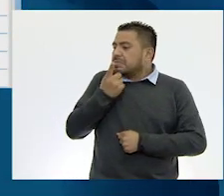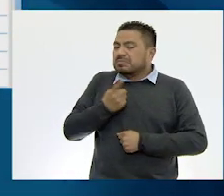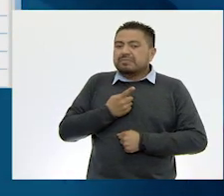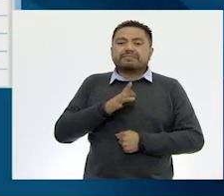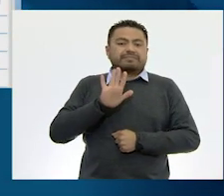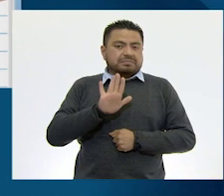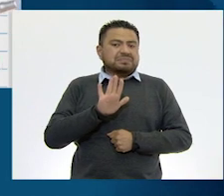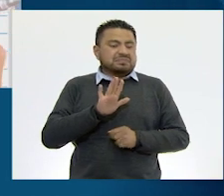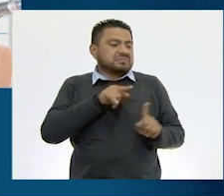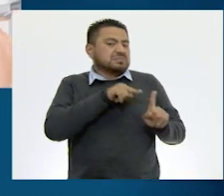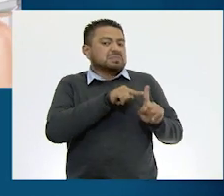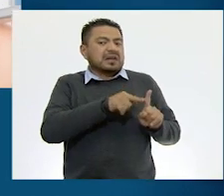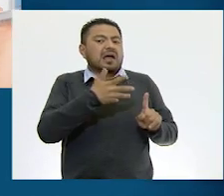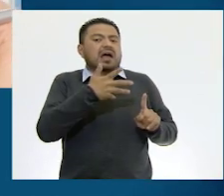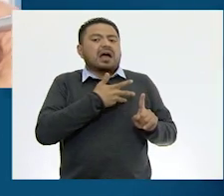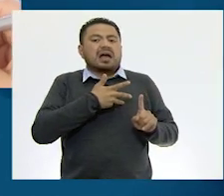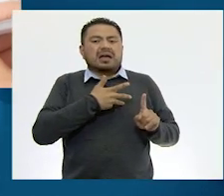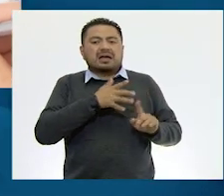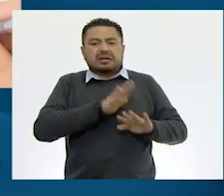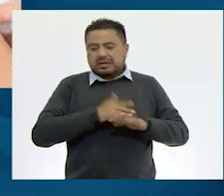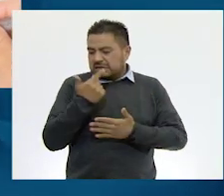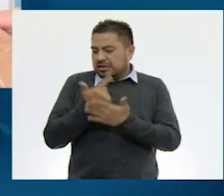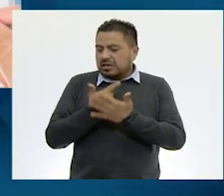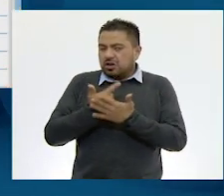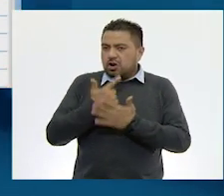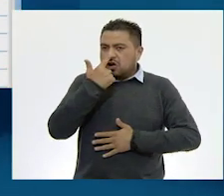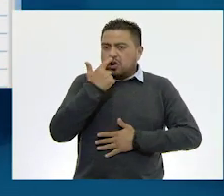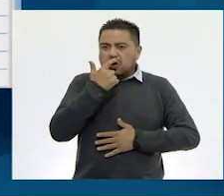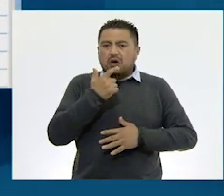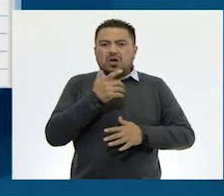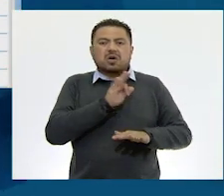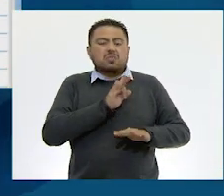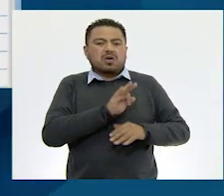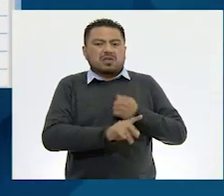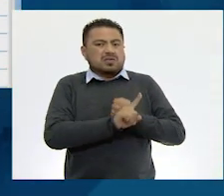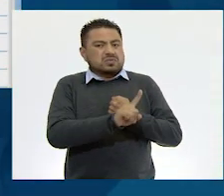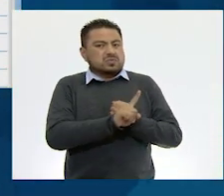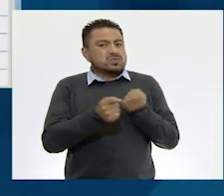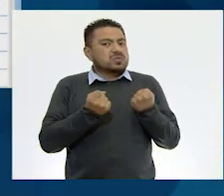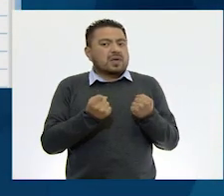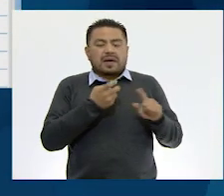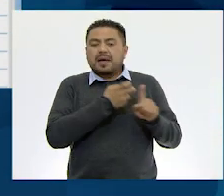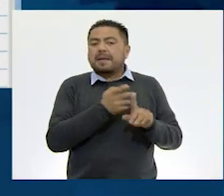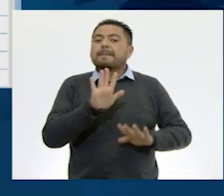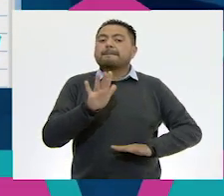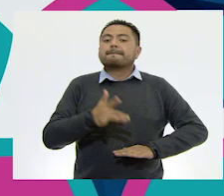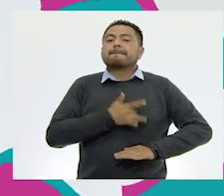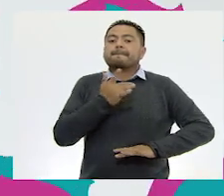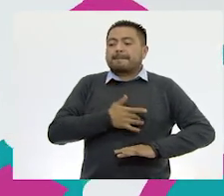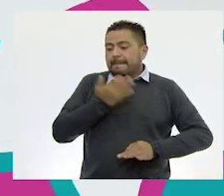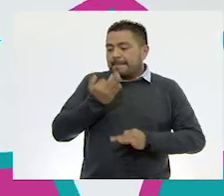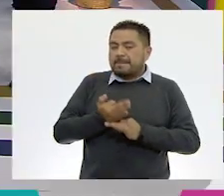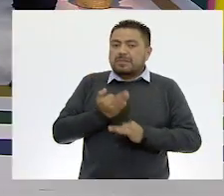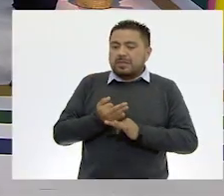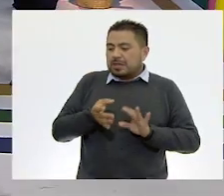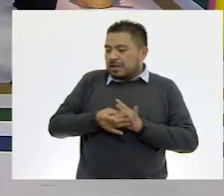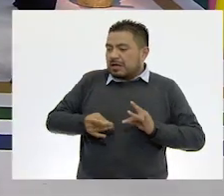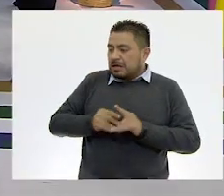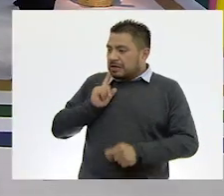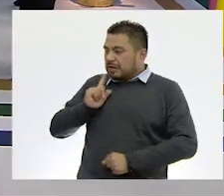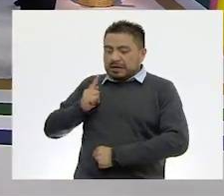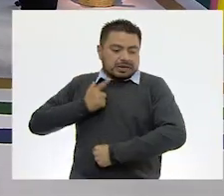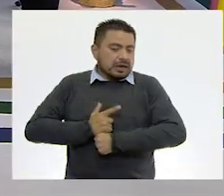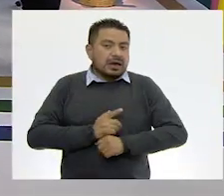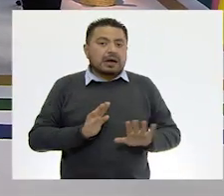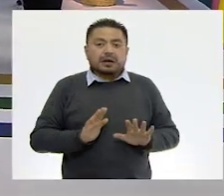tristemente se encuentra en la lista roja como especie amenazada. ¿Qué les pareció el ser vivo que Sebastián observó?